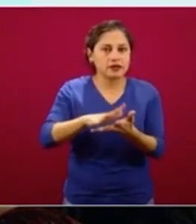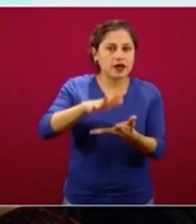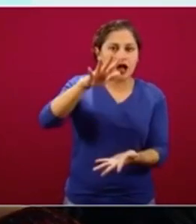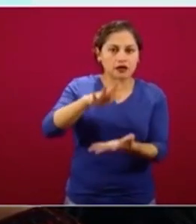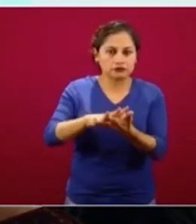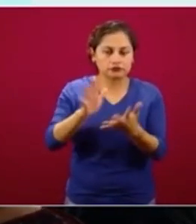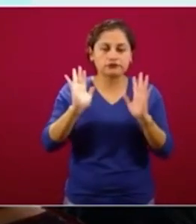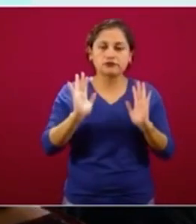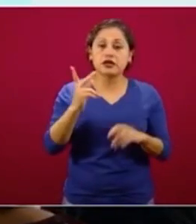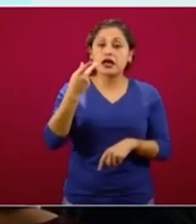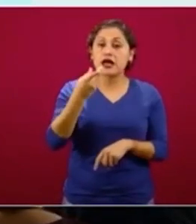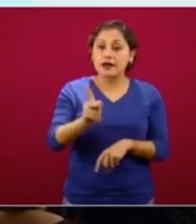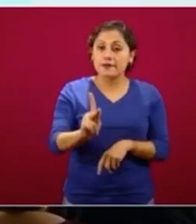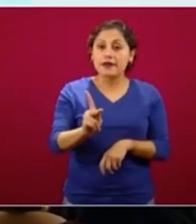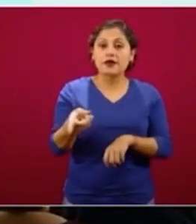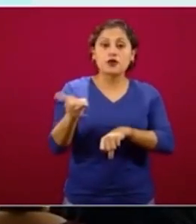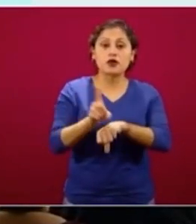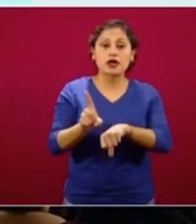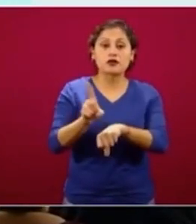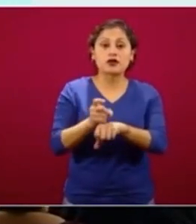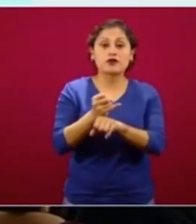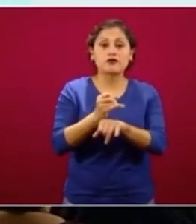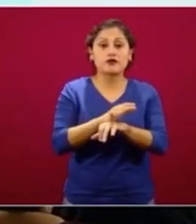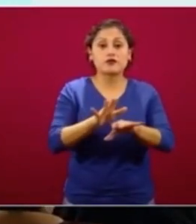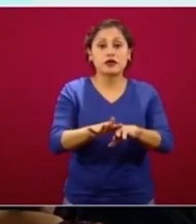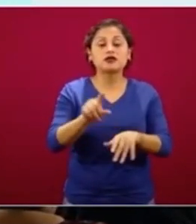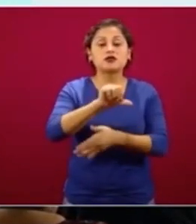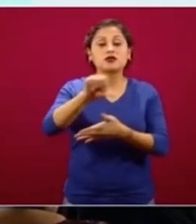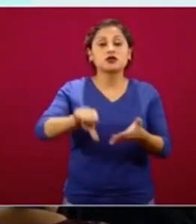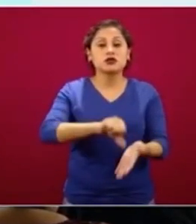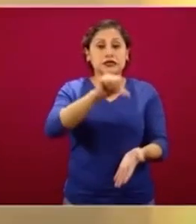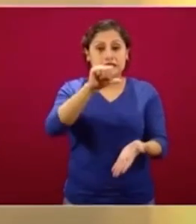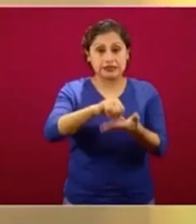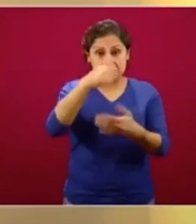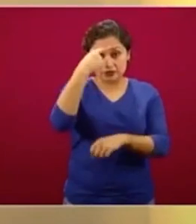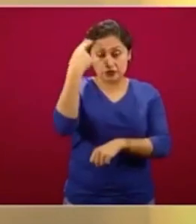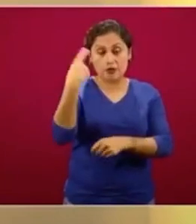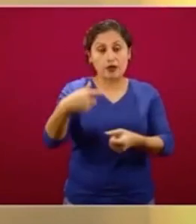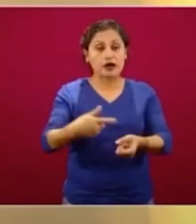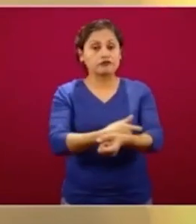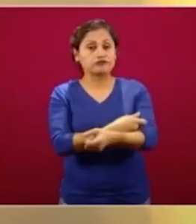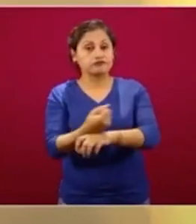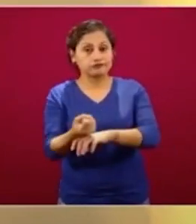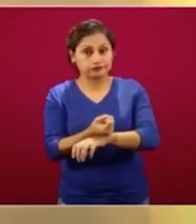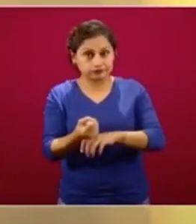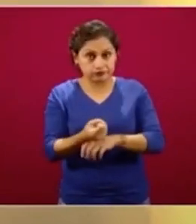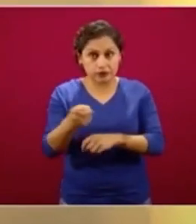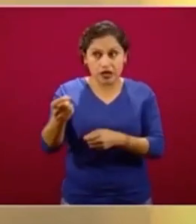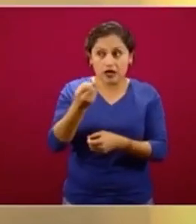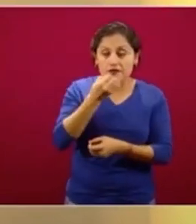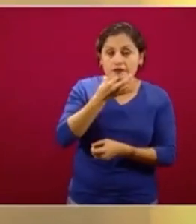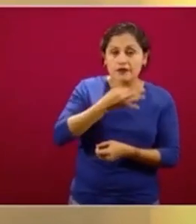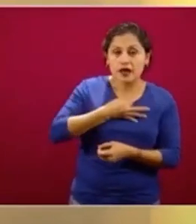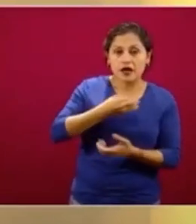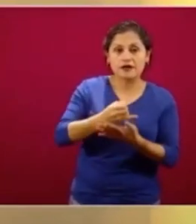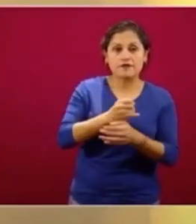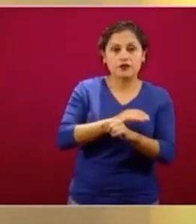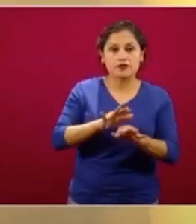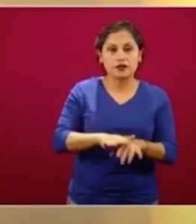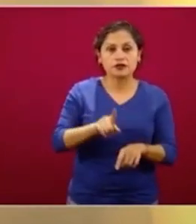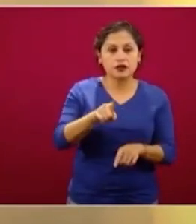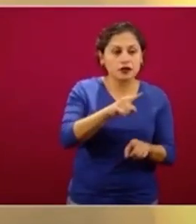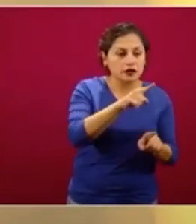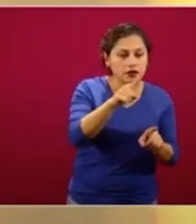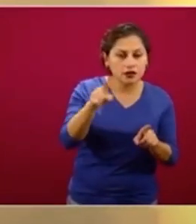través del sistema de informe diario en el Centro Nacional de la Transfusión Sanguínea nos podemos dar cuenta de qué banco de sangre está